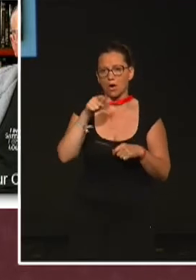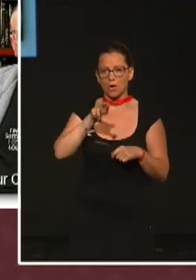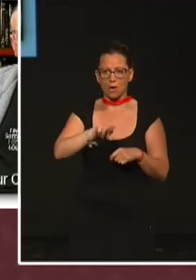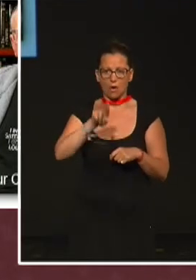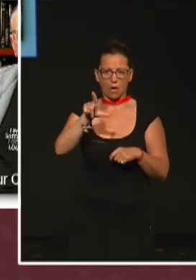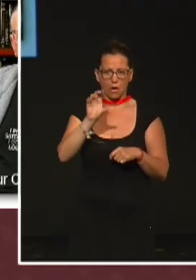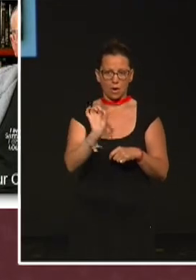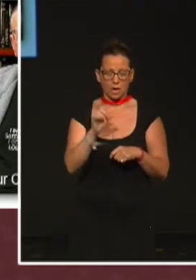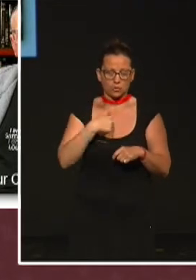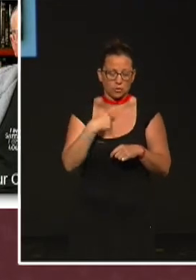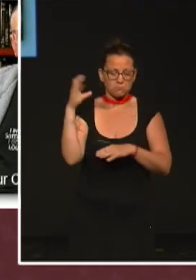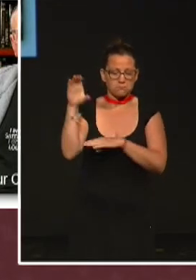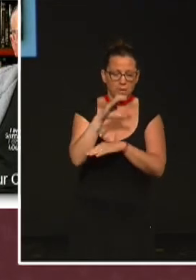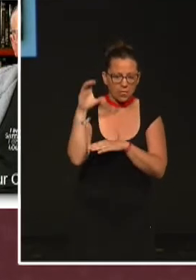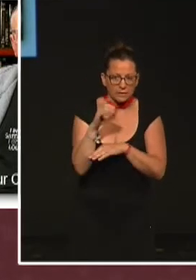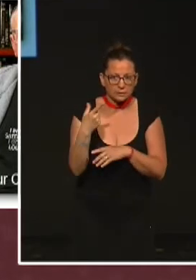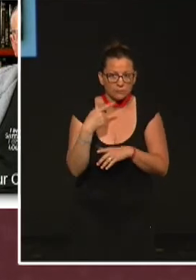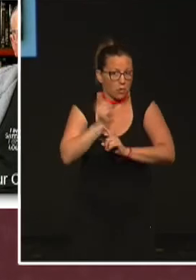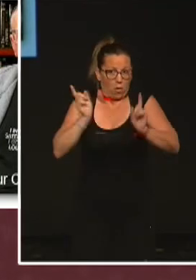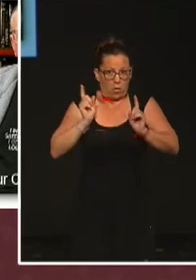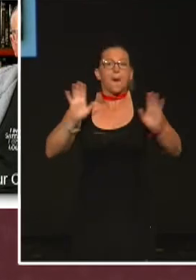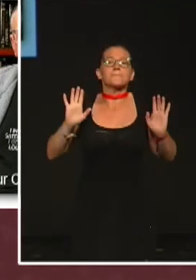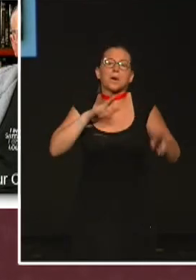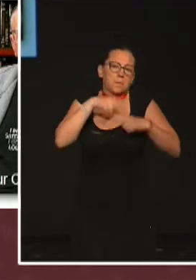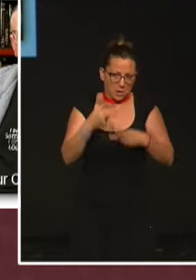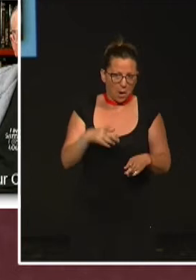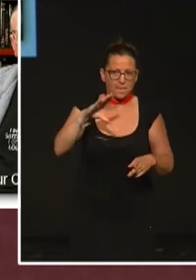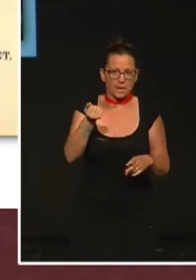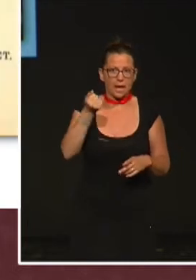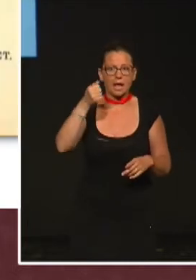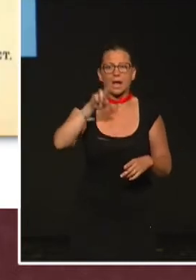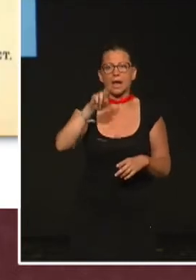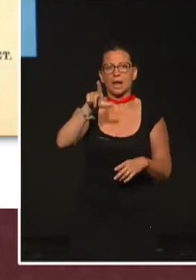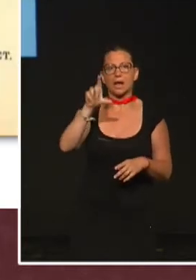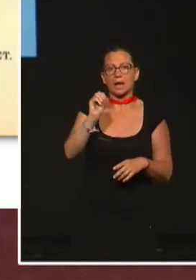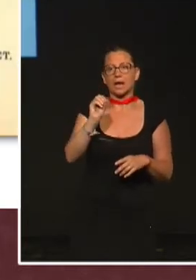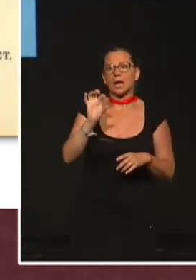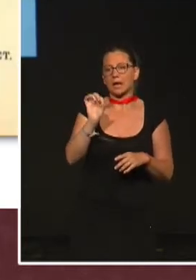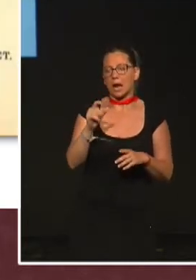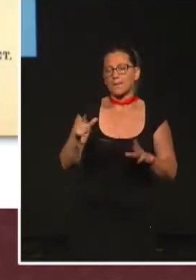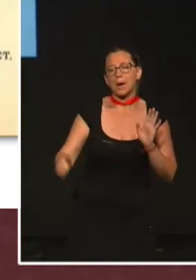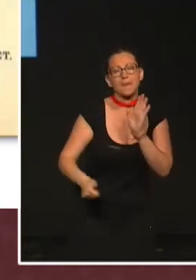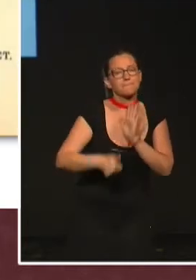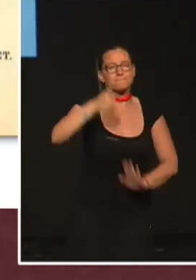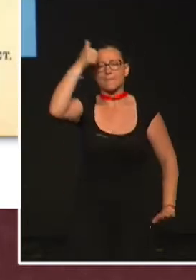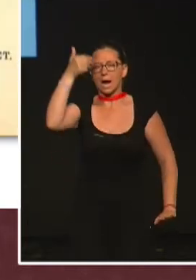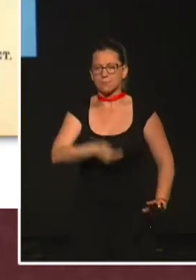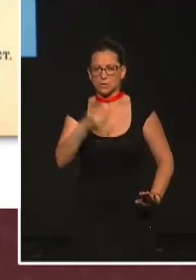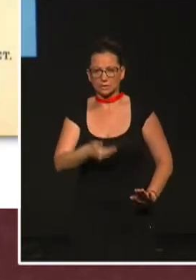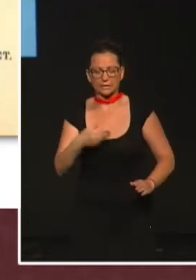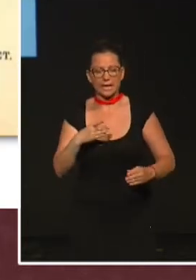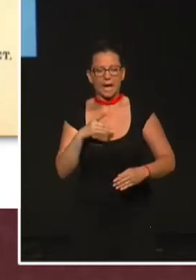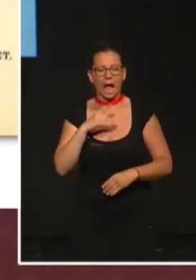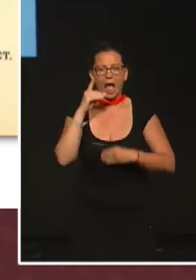no soy científico, pero también me llamo Carlos, ¿eh? Quizás el más conocido de todos era Charles Robert Darwin,